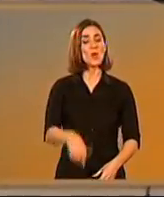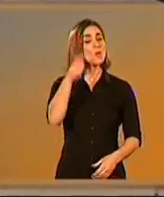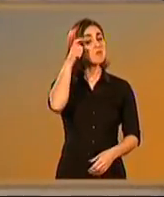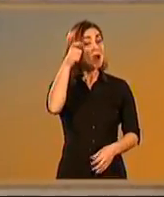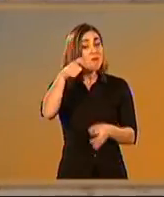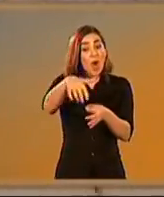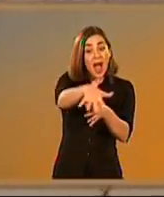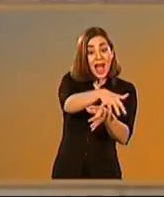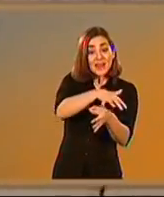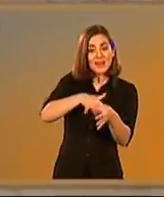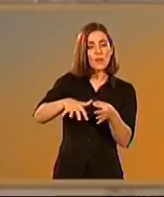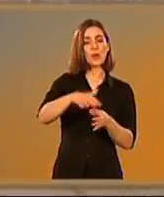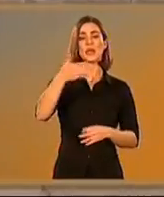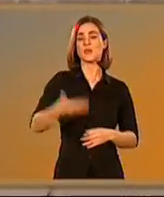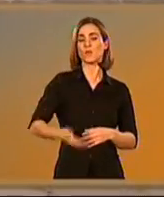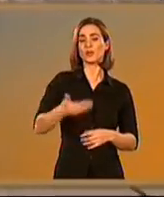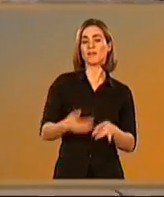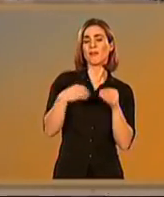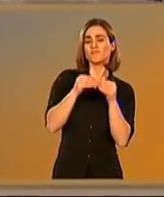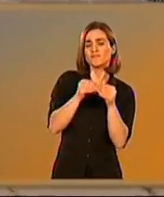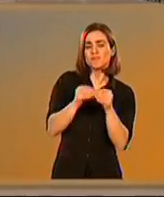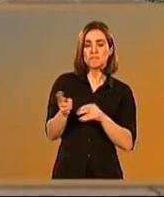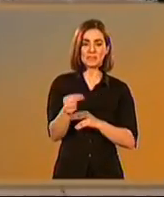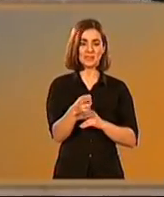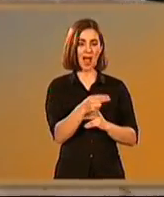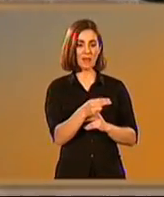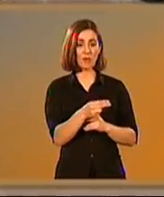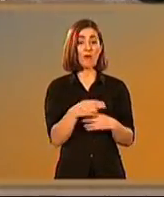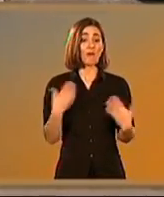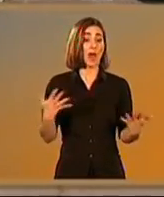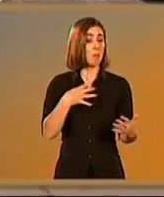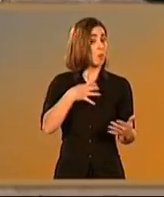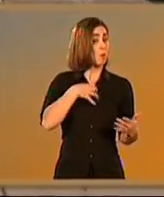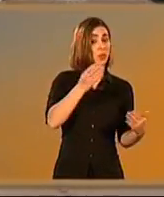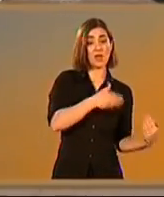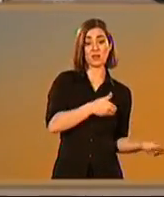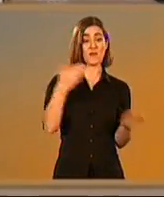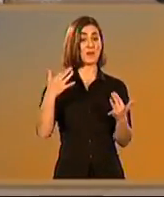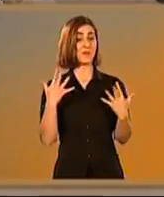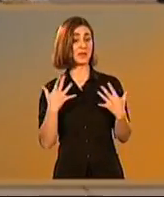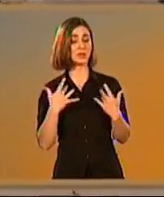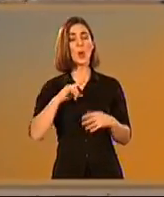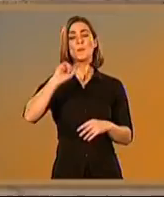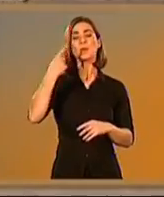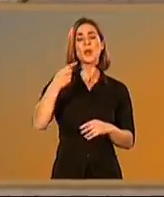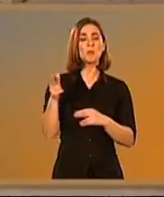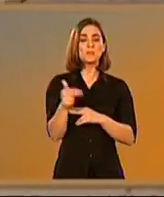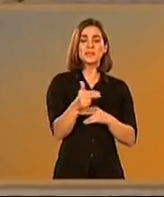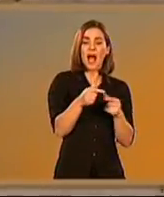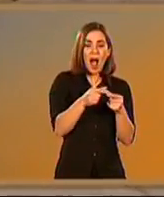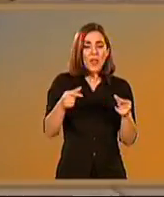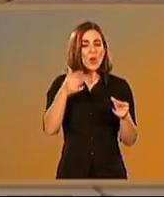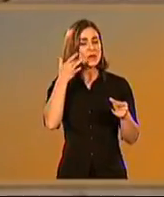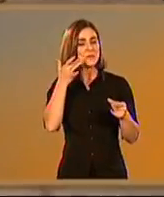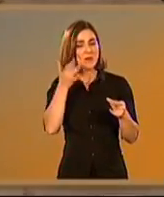A su alrededor se desarrolló una importante industria de tratamiento de pescado, pues al resultar imposible su transporte en fresco,